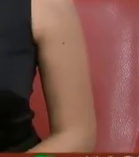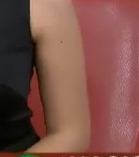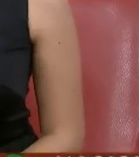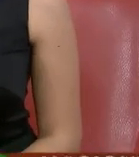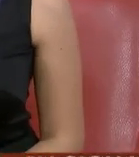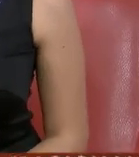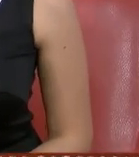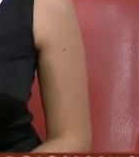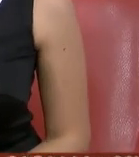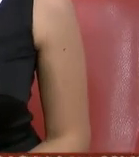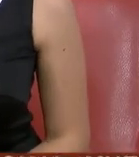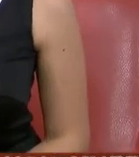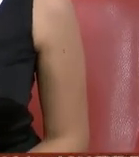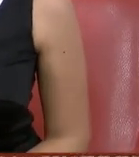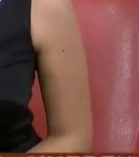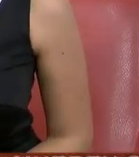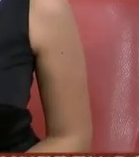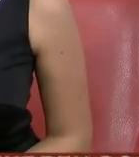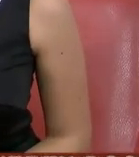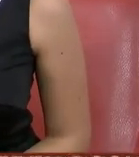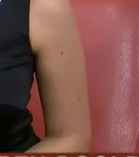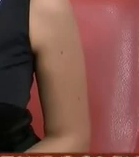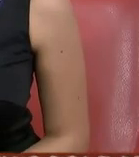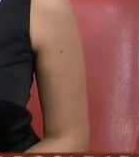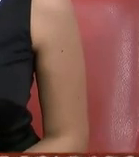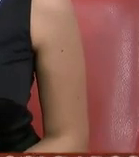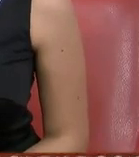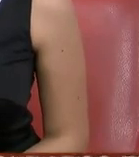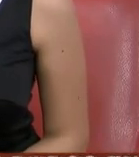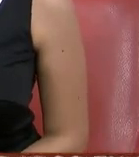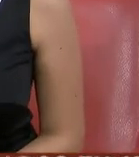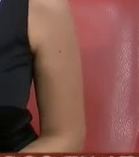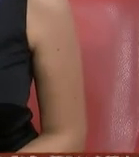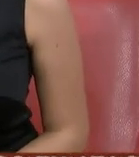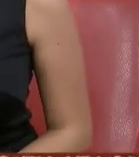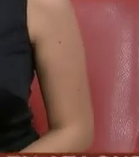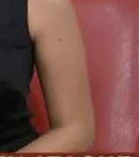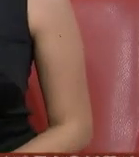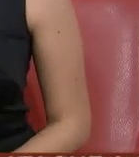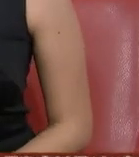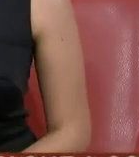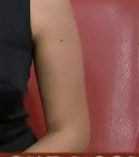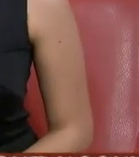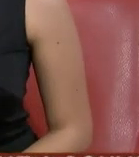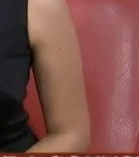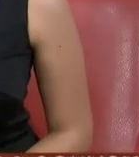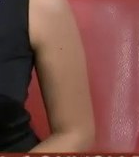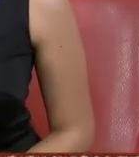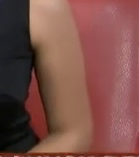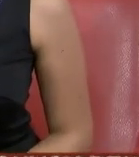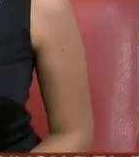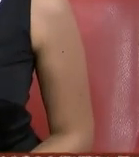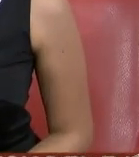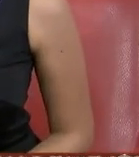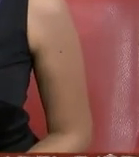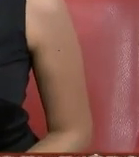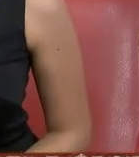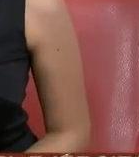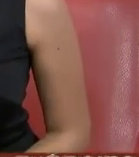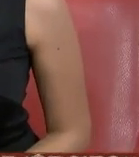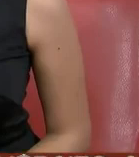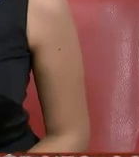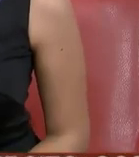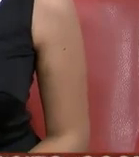aventura espacial que colocó a México ahora sí que en la estratosfera vamos a hacer un balance final de lo que